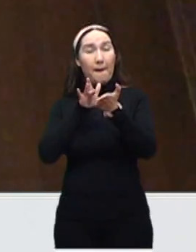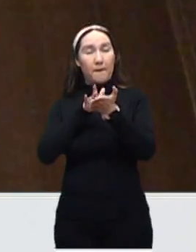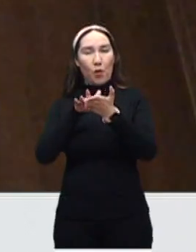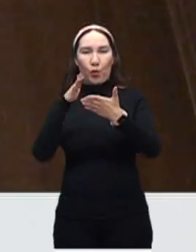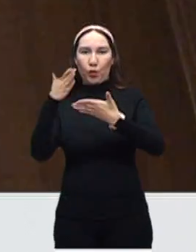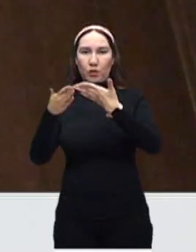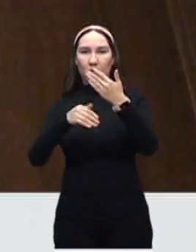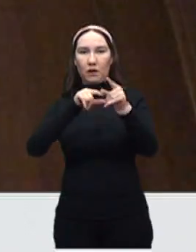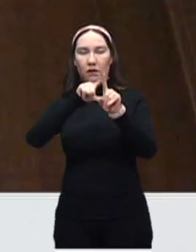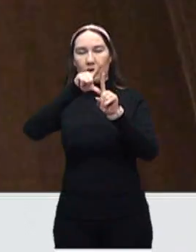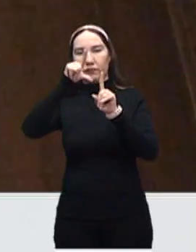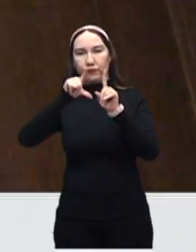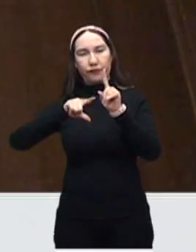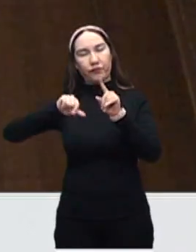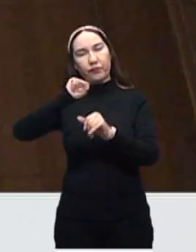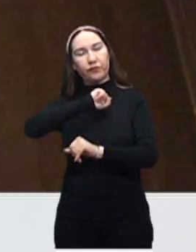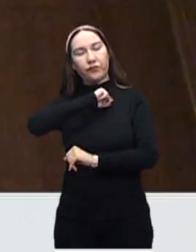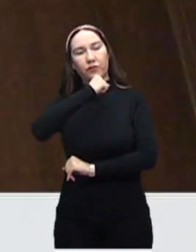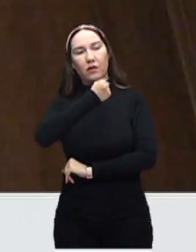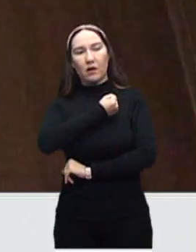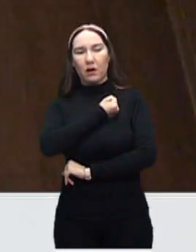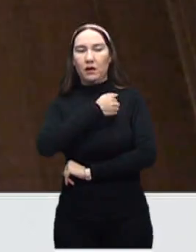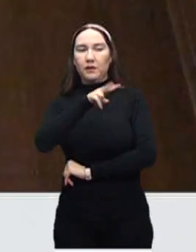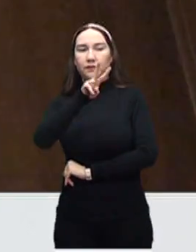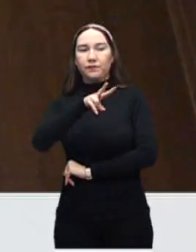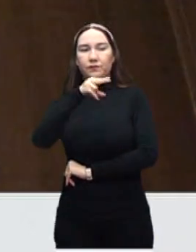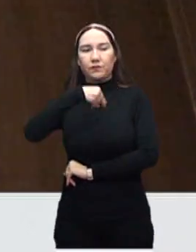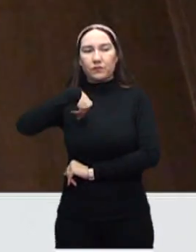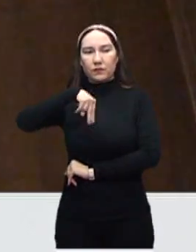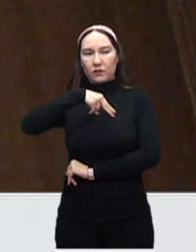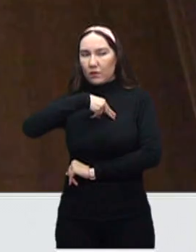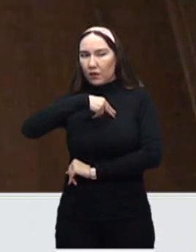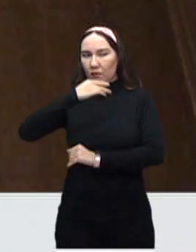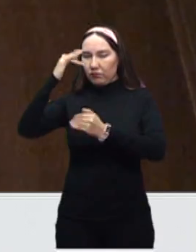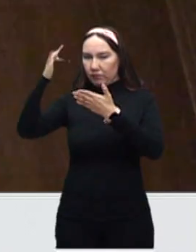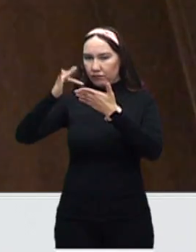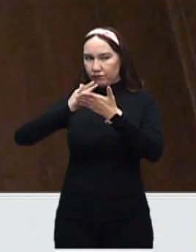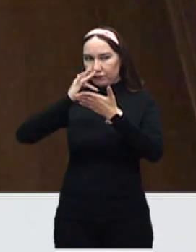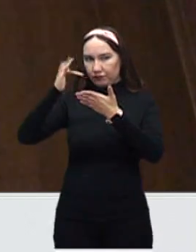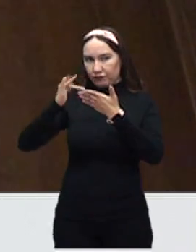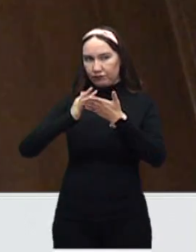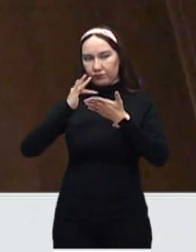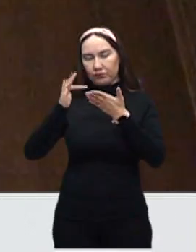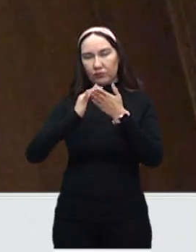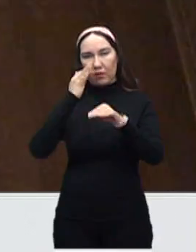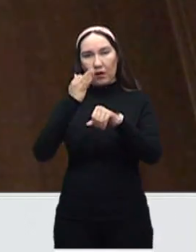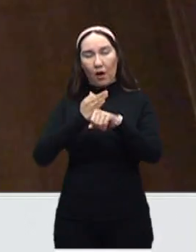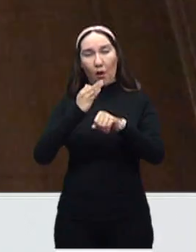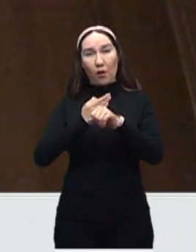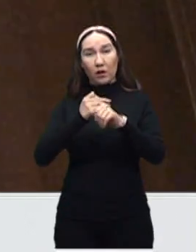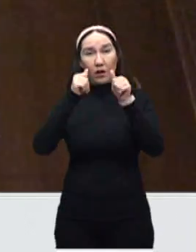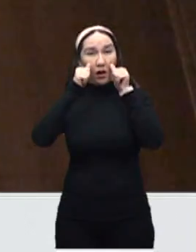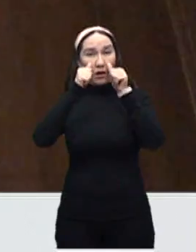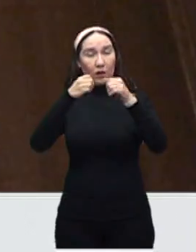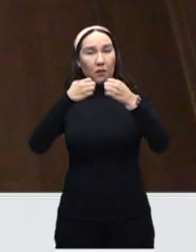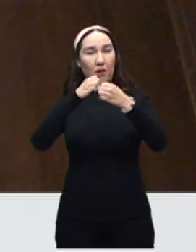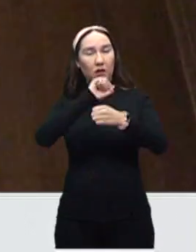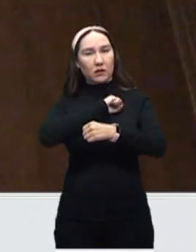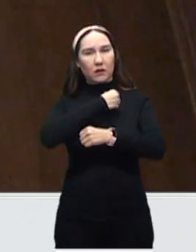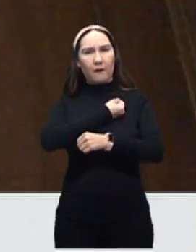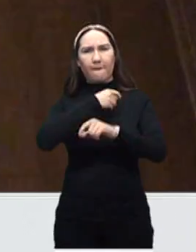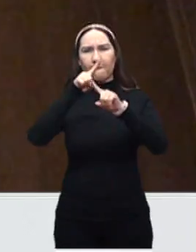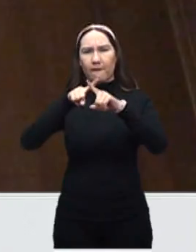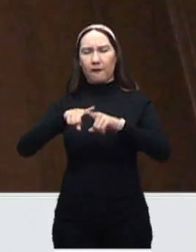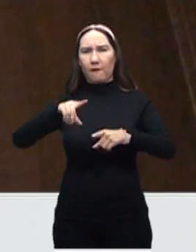Salud. Sin la menor duda, Miguel, nosotros hemos recibido apoyos de muchas formas para esta epidemia. Donaciones hemos recibido,